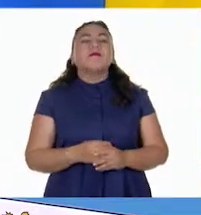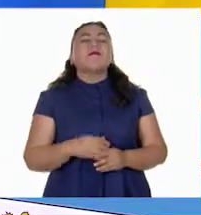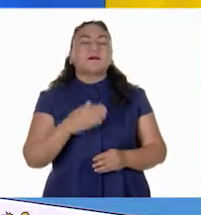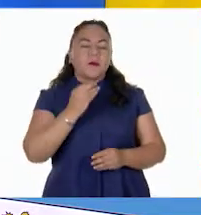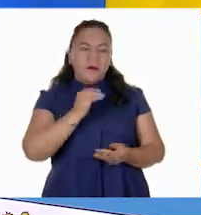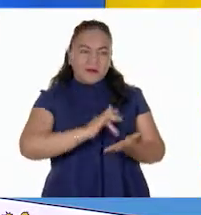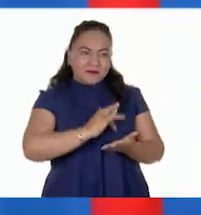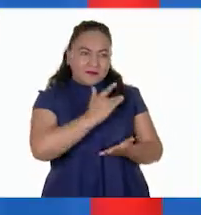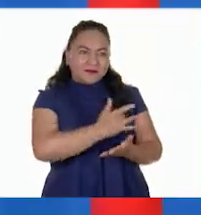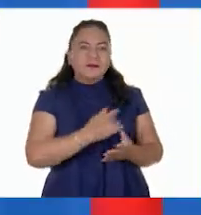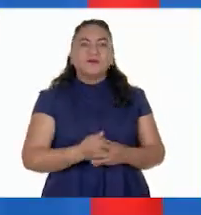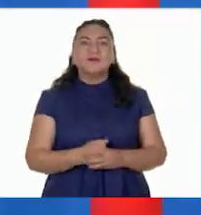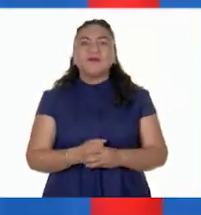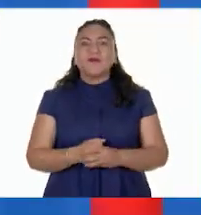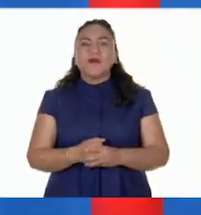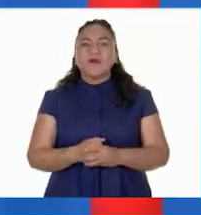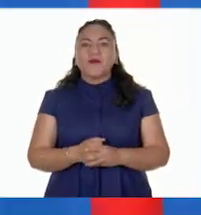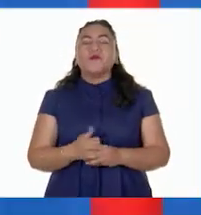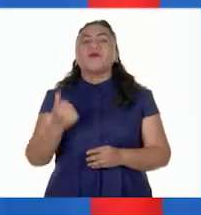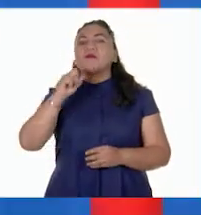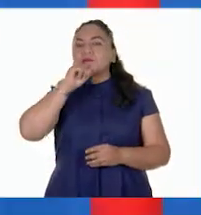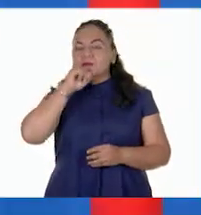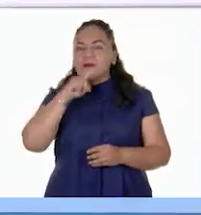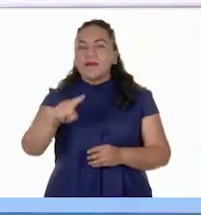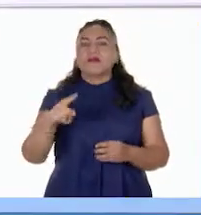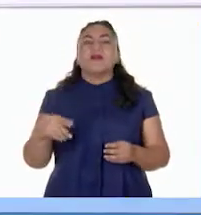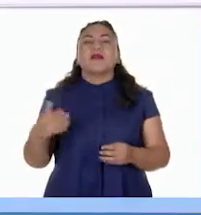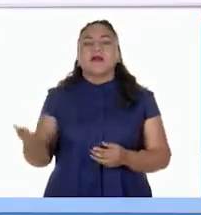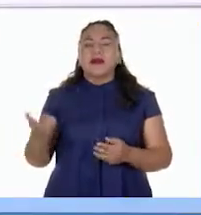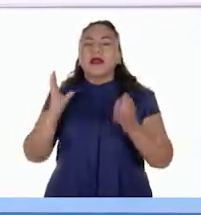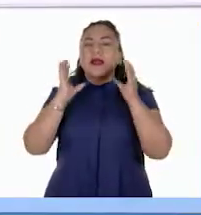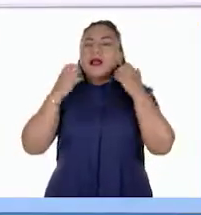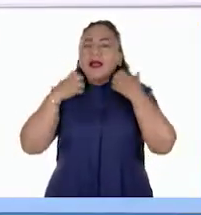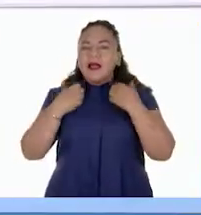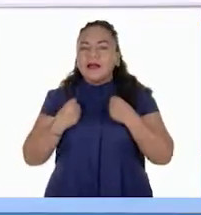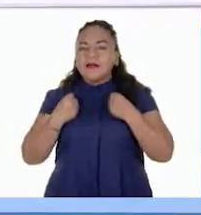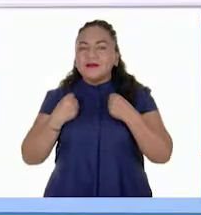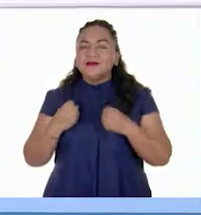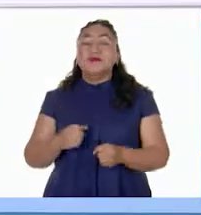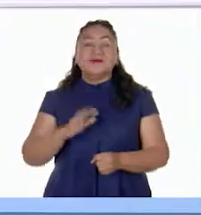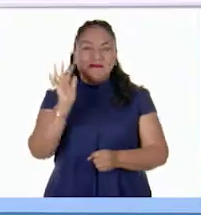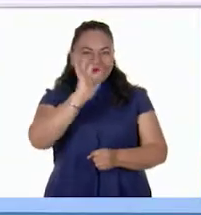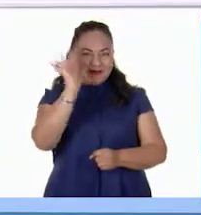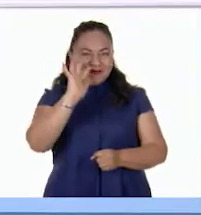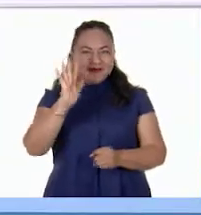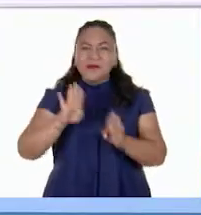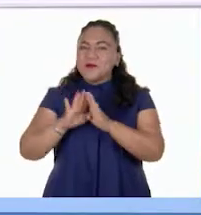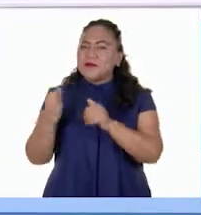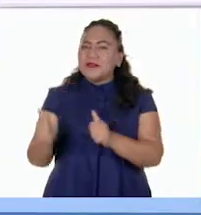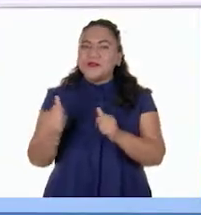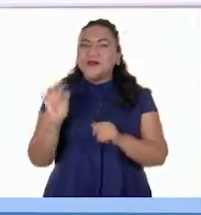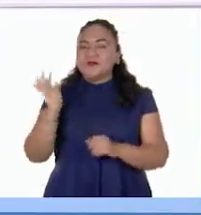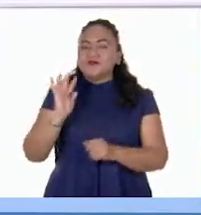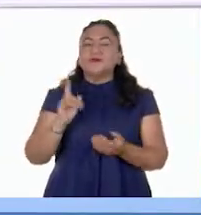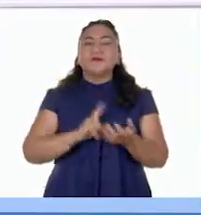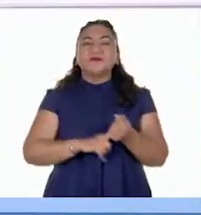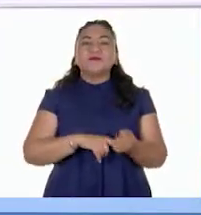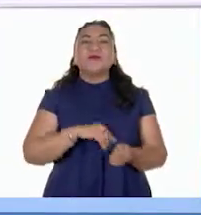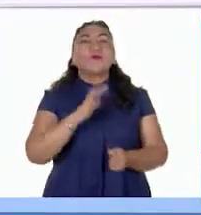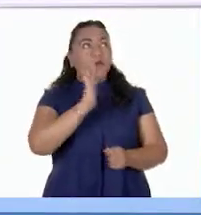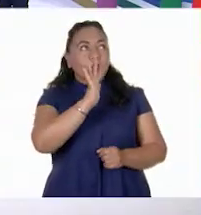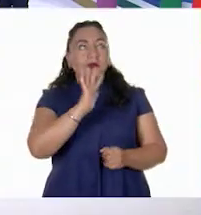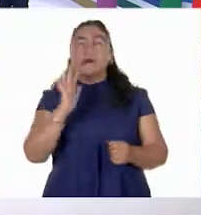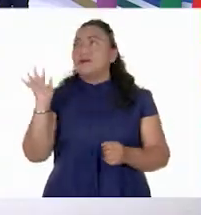Larissa. Y también a nuestra querida Ale. ¡Ah! ¡Hola! ¿Cómo están todos? ¡Hola, Lari! ¡Hola,